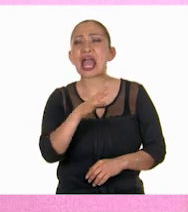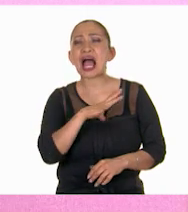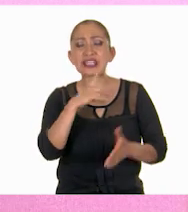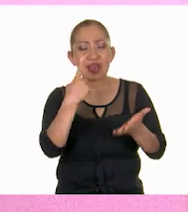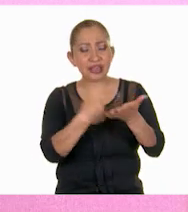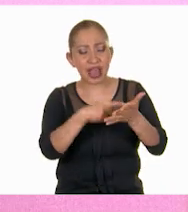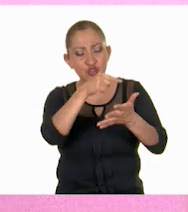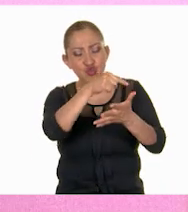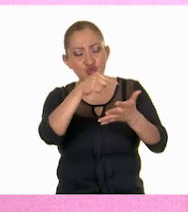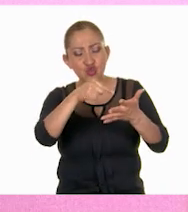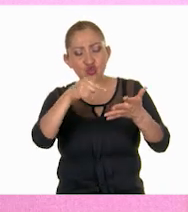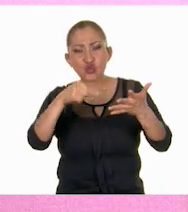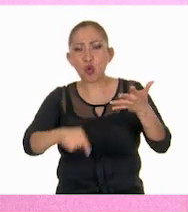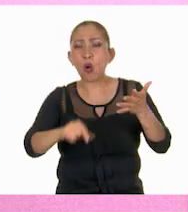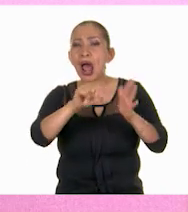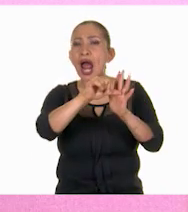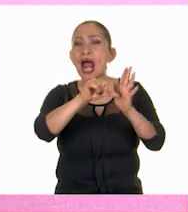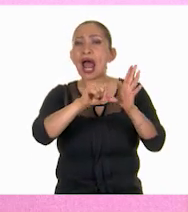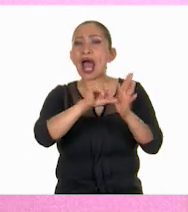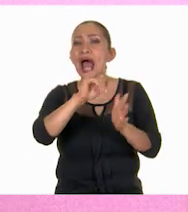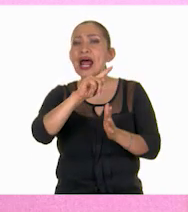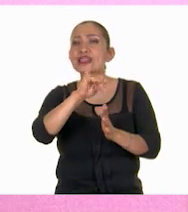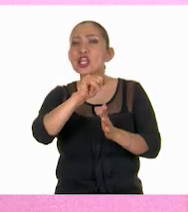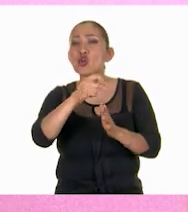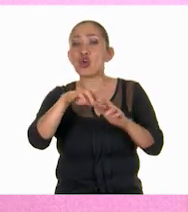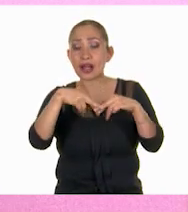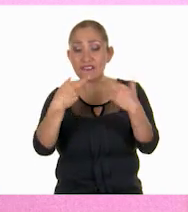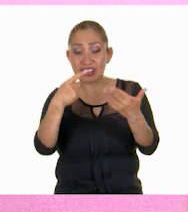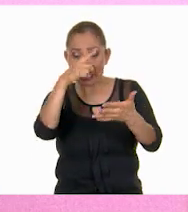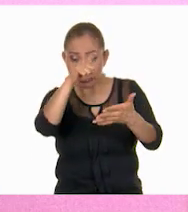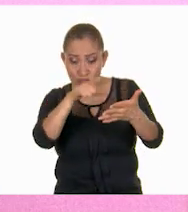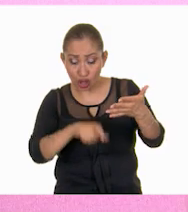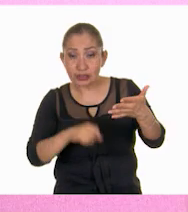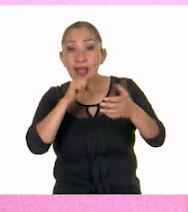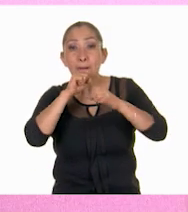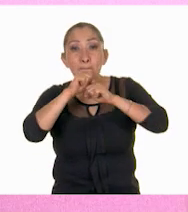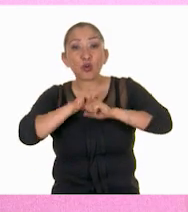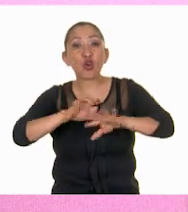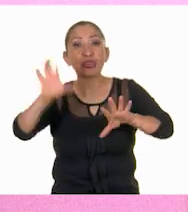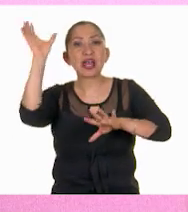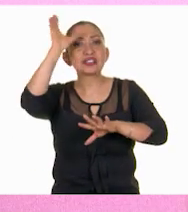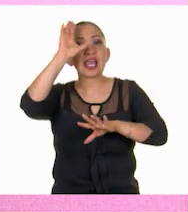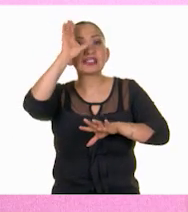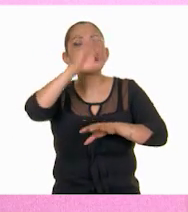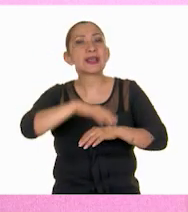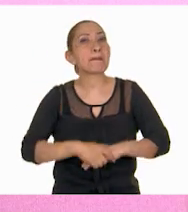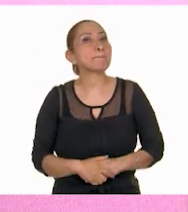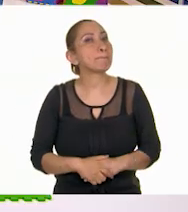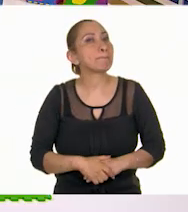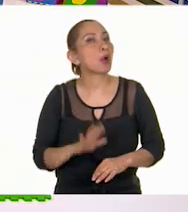los artículos dentro de las revistas de divulgación científica?